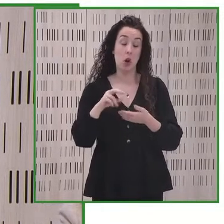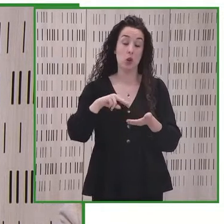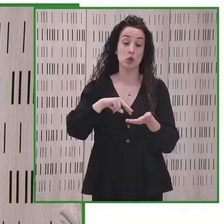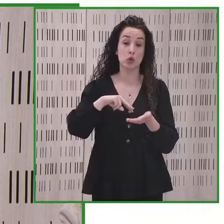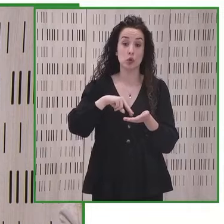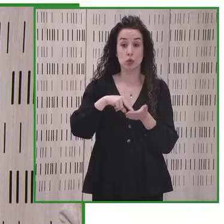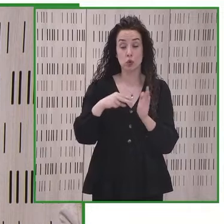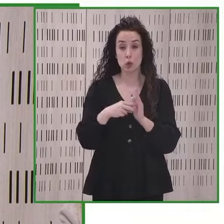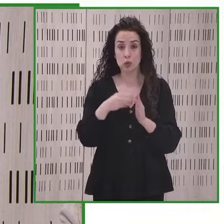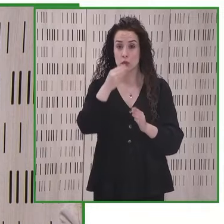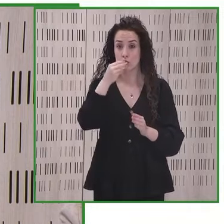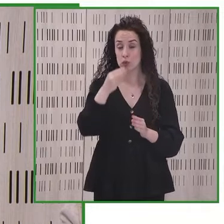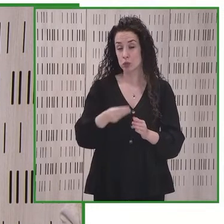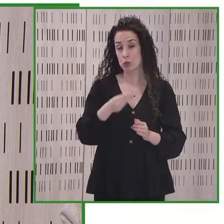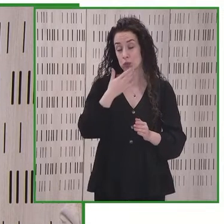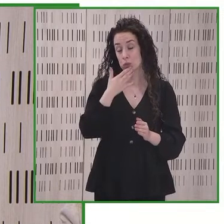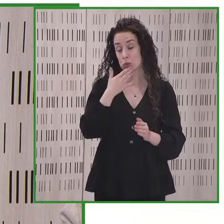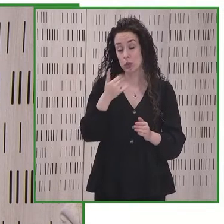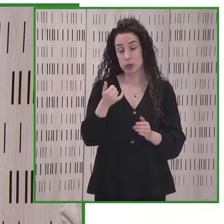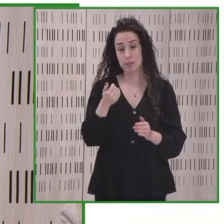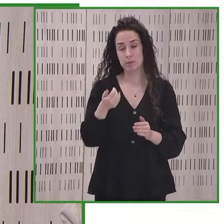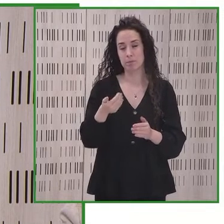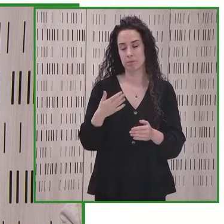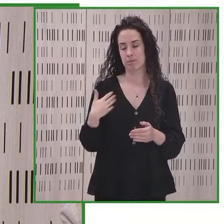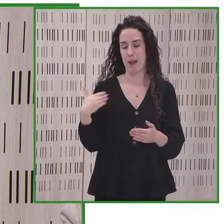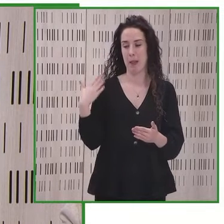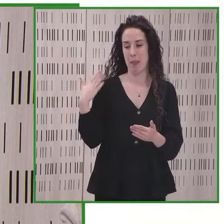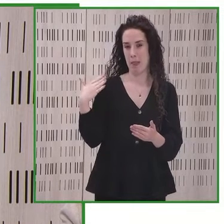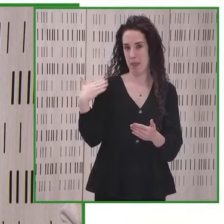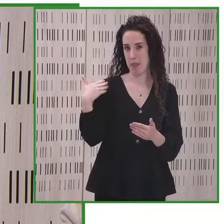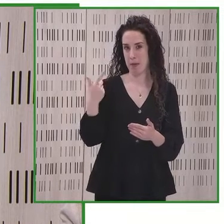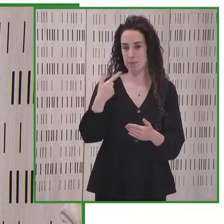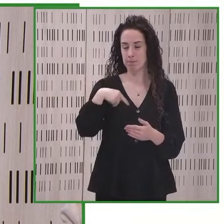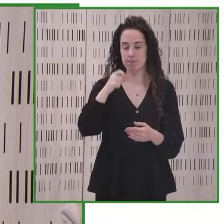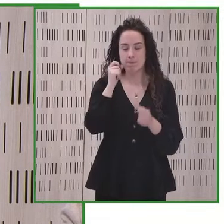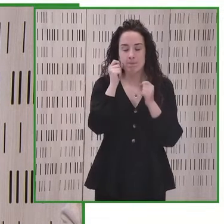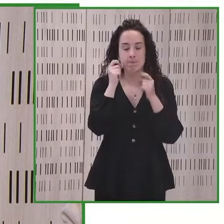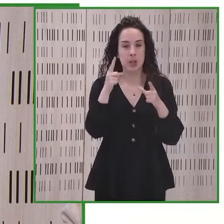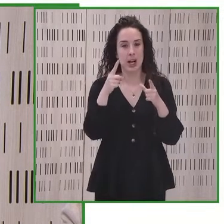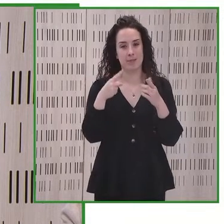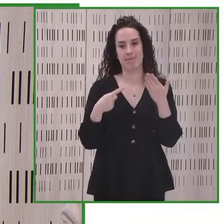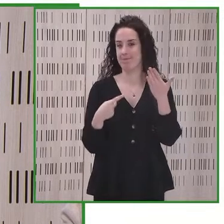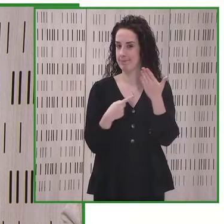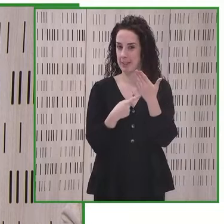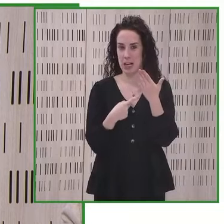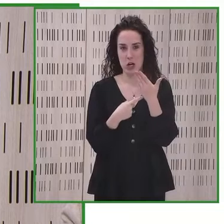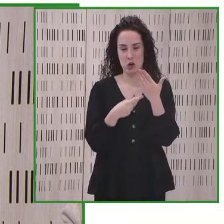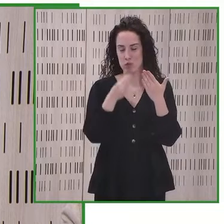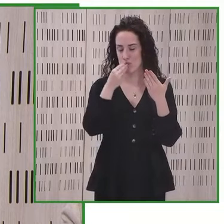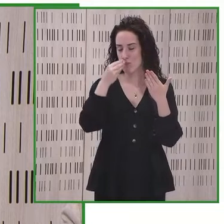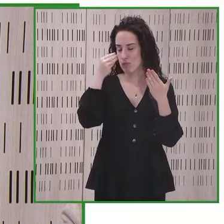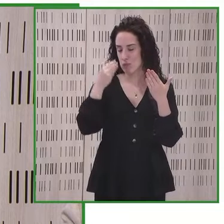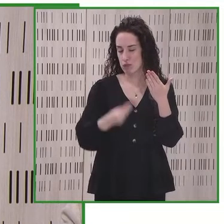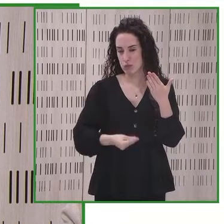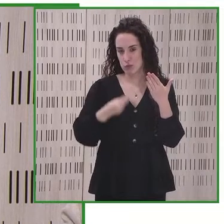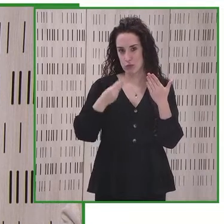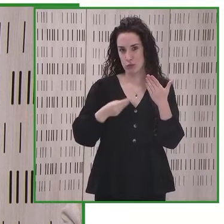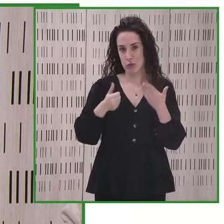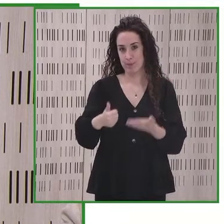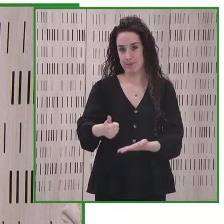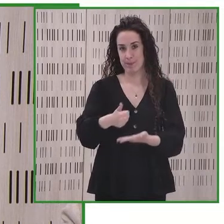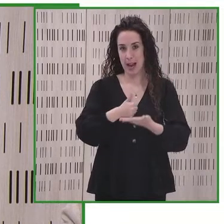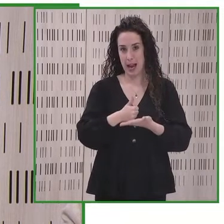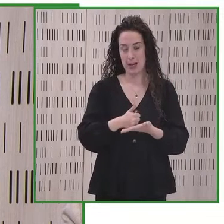una comunicación para transmitir y difundir los resultados de